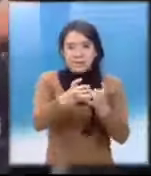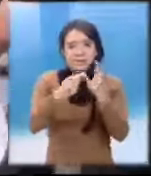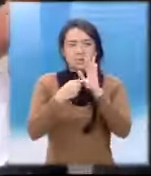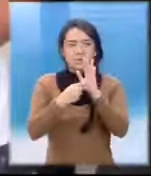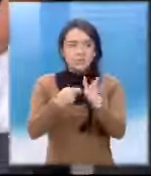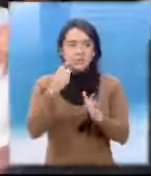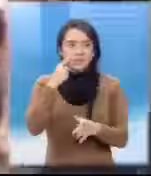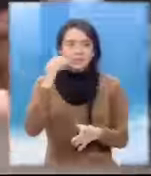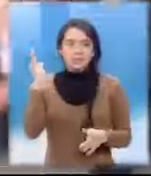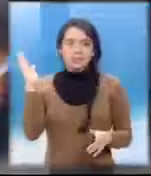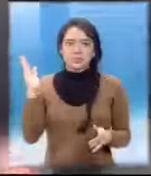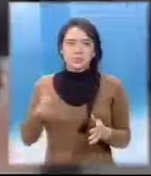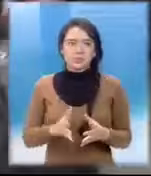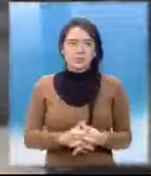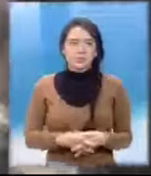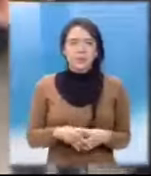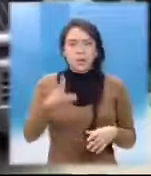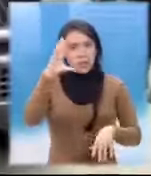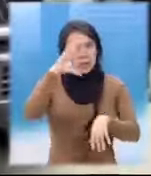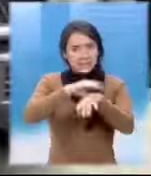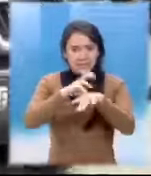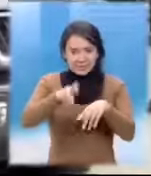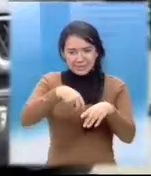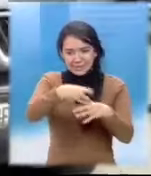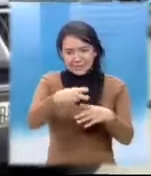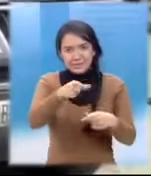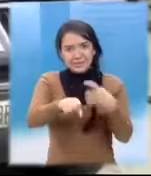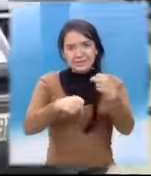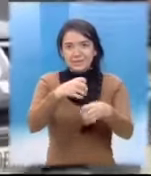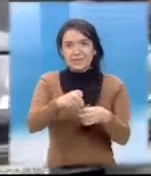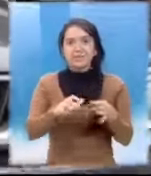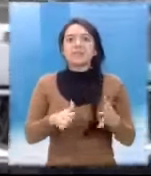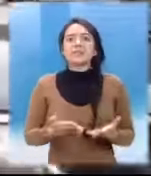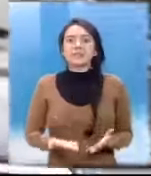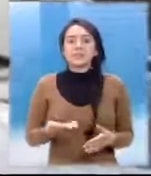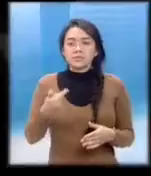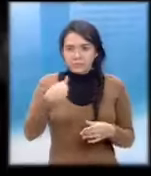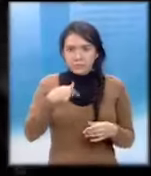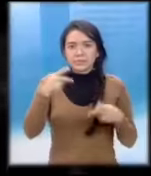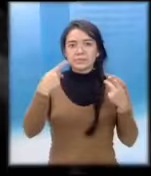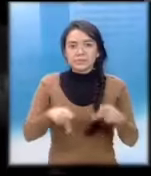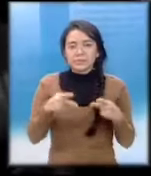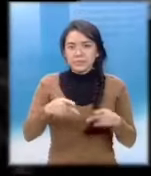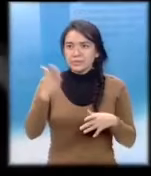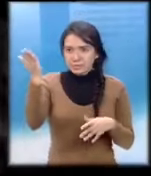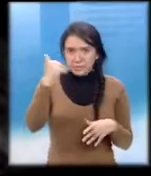chupar El mundo se va a acabar Porque ya no les vendían bebidas en el hostal